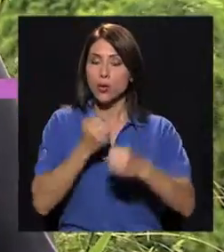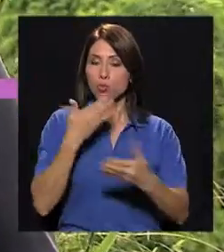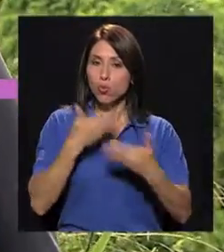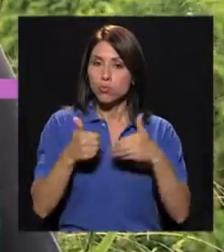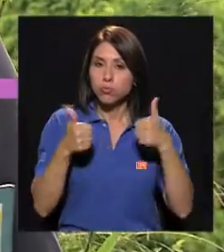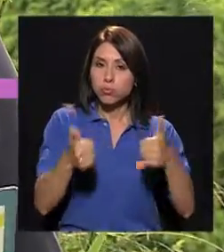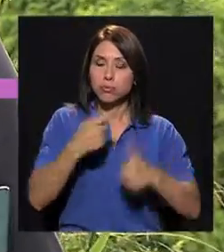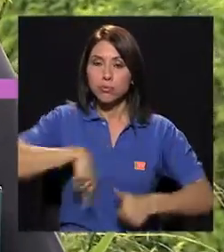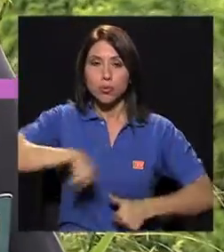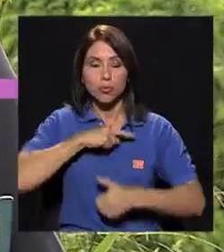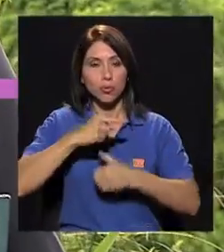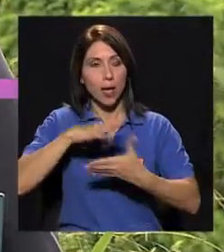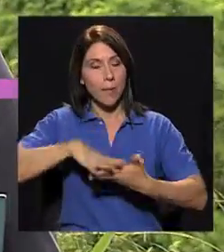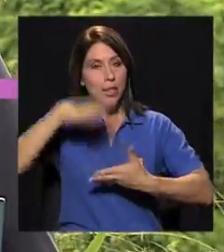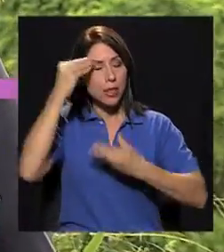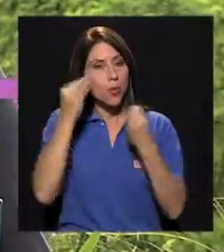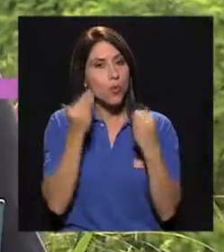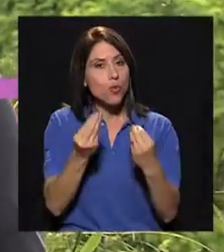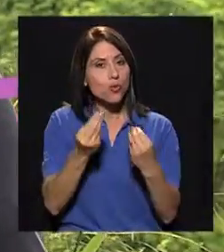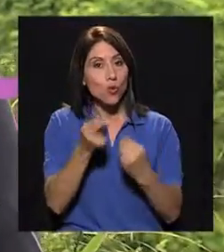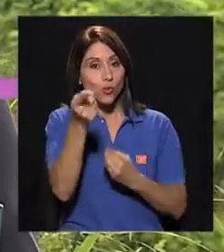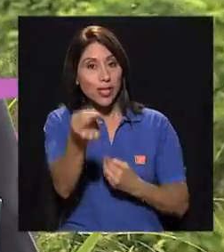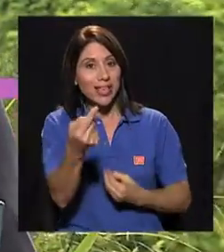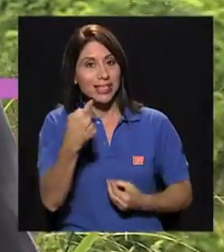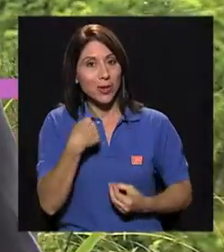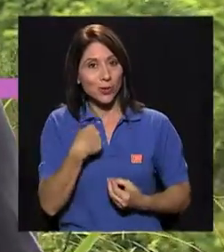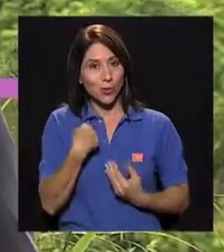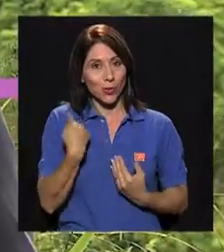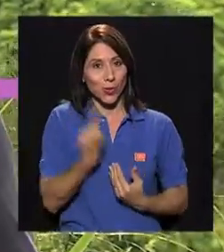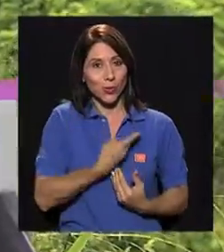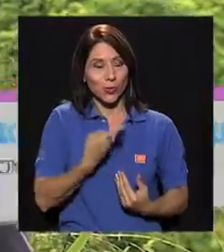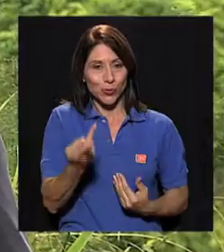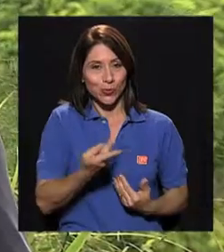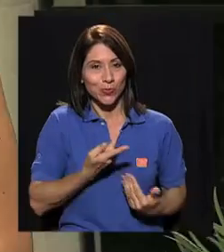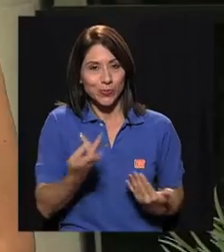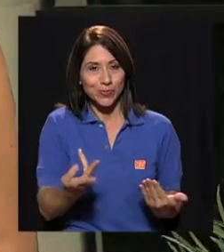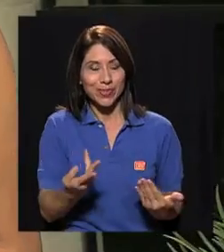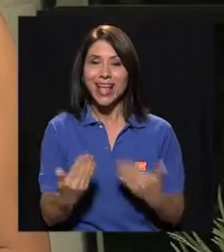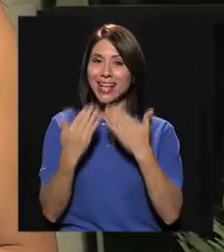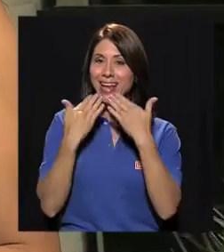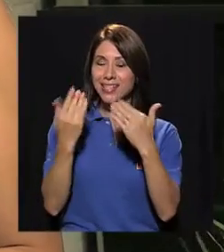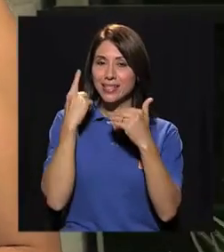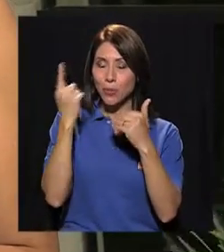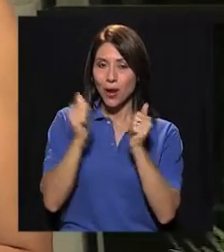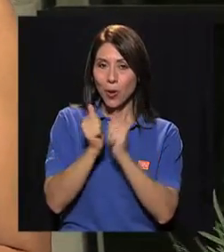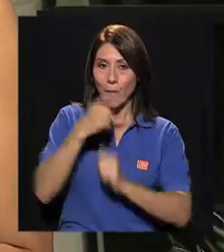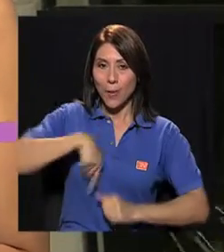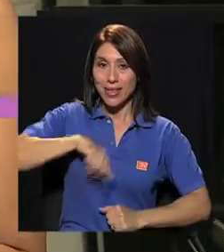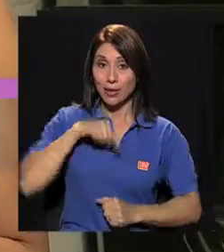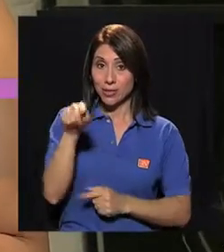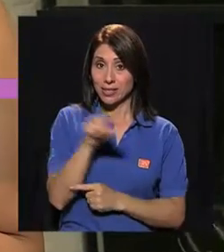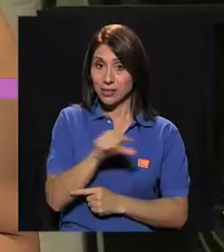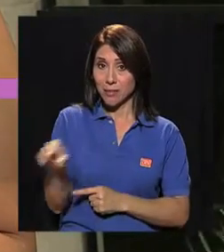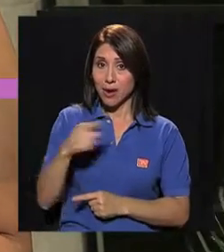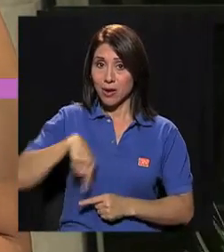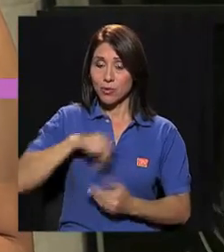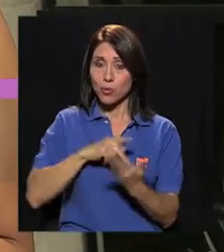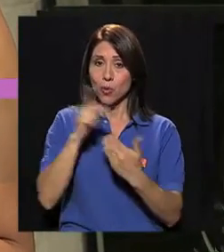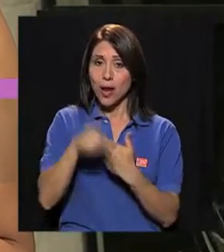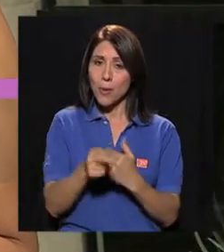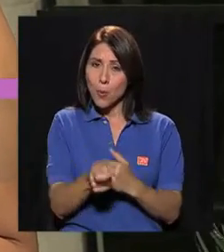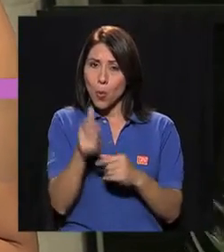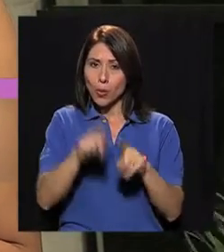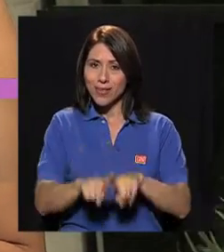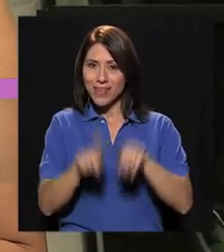enriquecedor, donde hemos aprendido mucho en dos vías, ustedes y nosotros. Gracias por acompañarnos. En esta semana nuestro